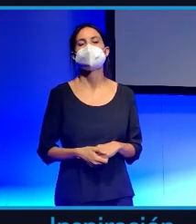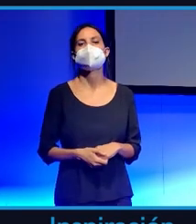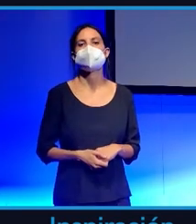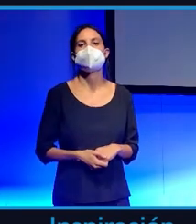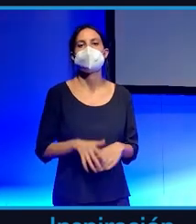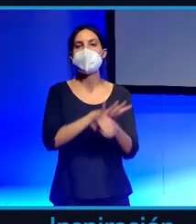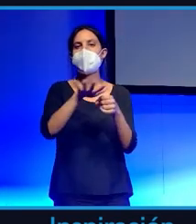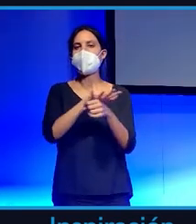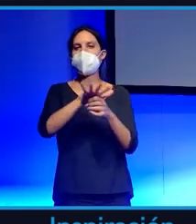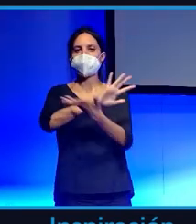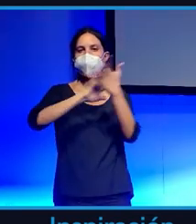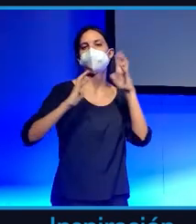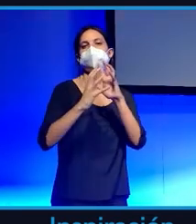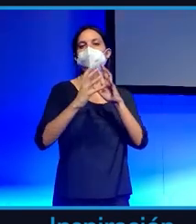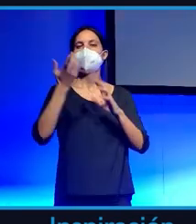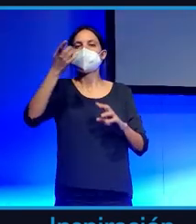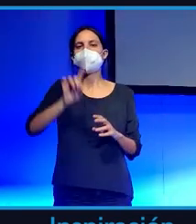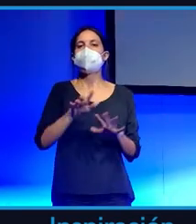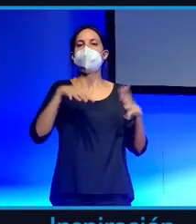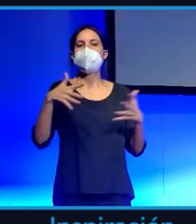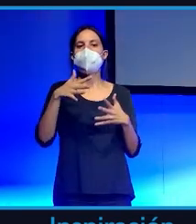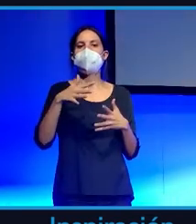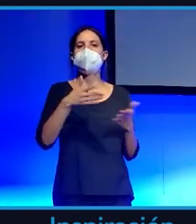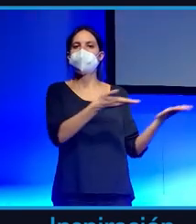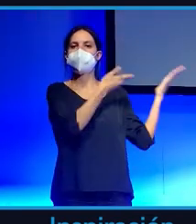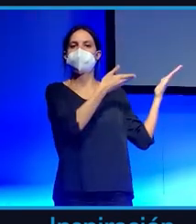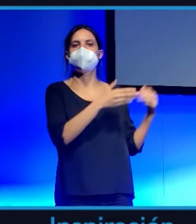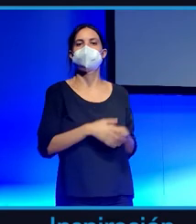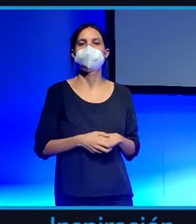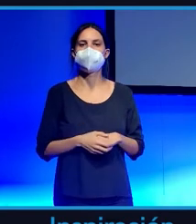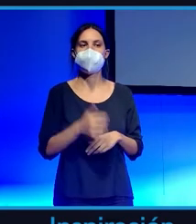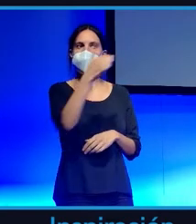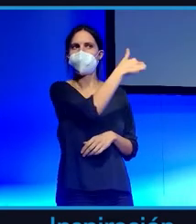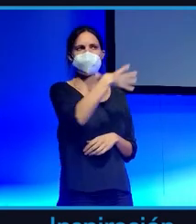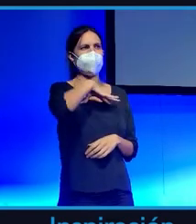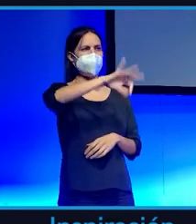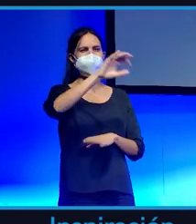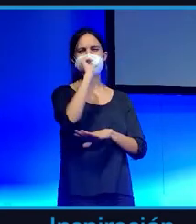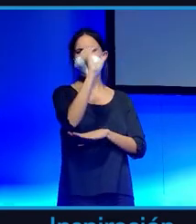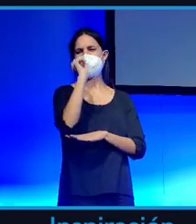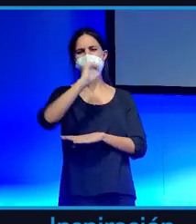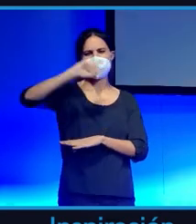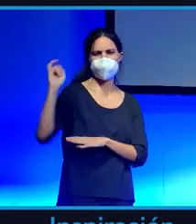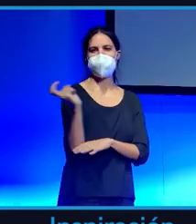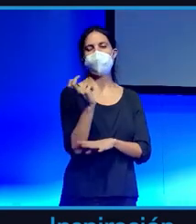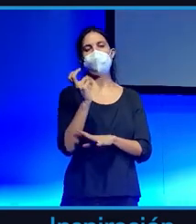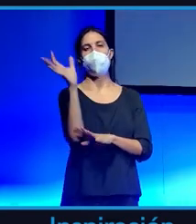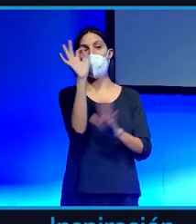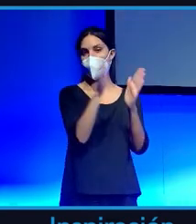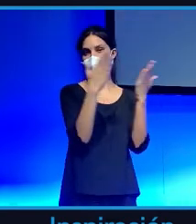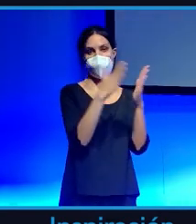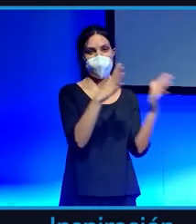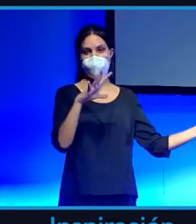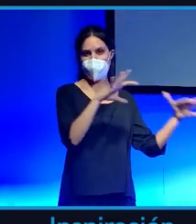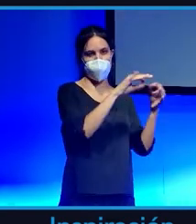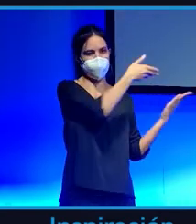revolucionario son los NFTs, los tokens no fungibles. Esto da para una charla, no para mil y para libros enteros. Por poner un ejemplo,